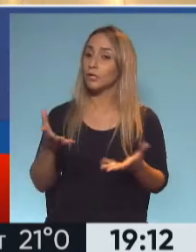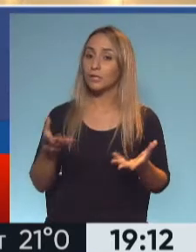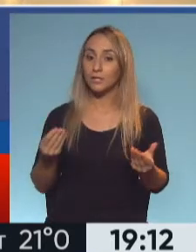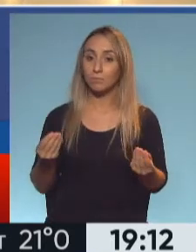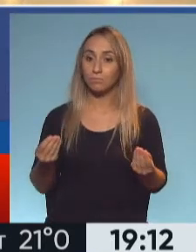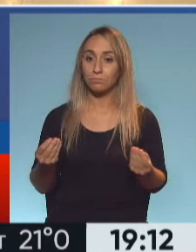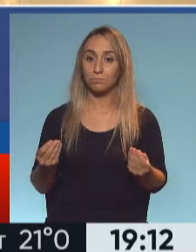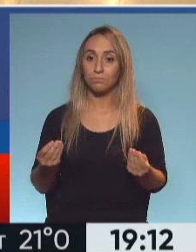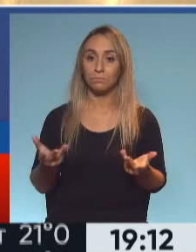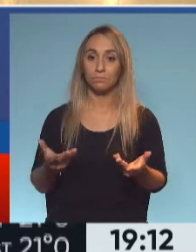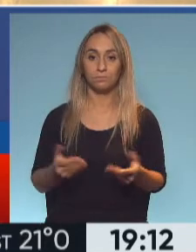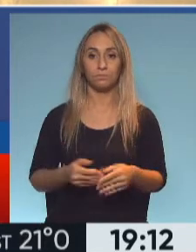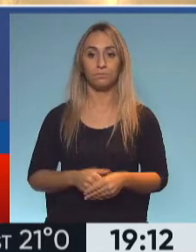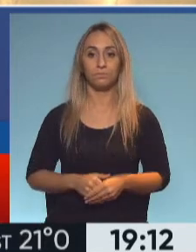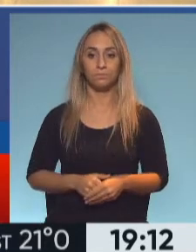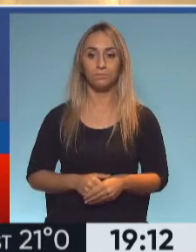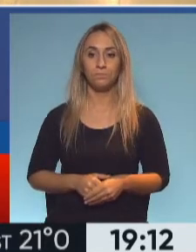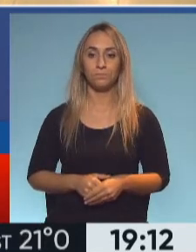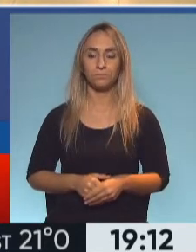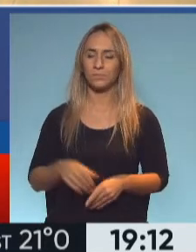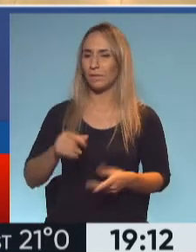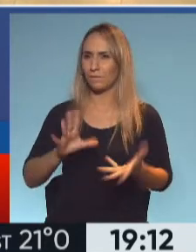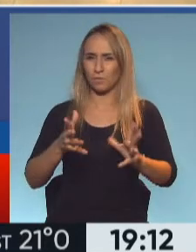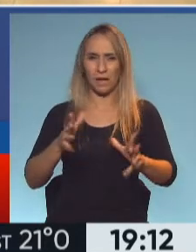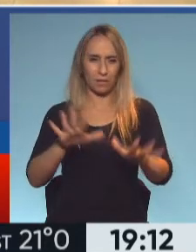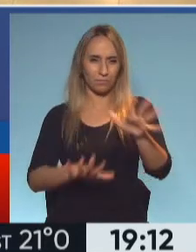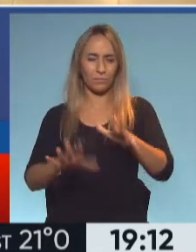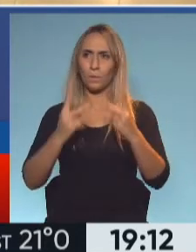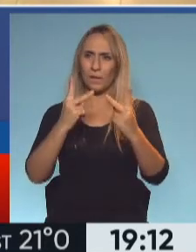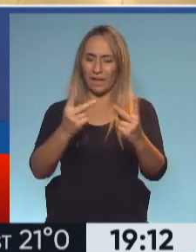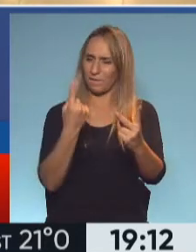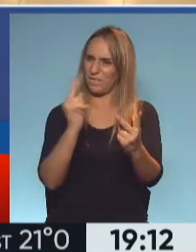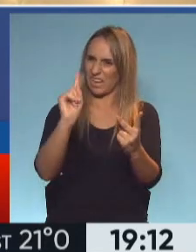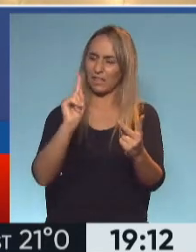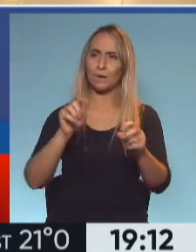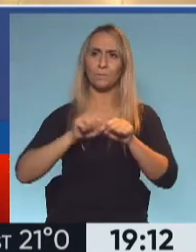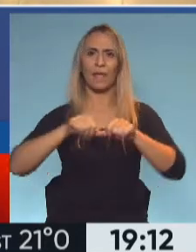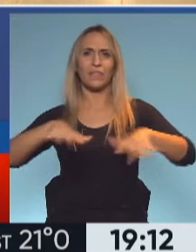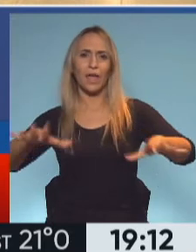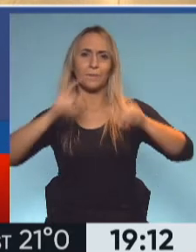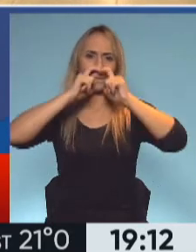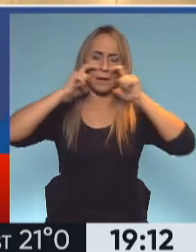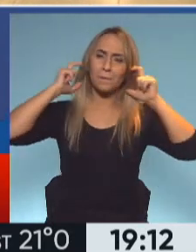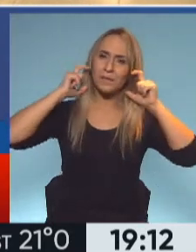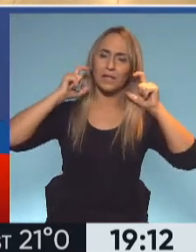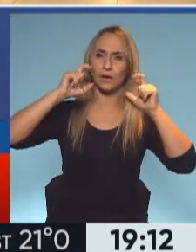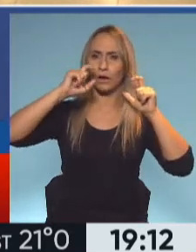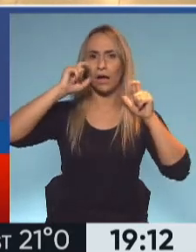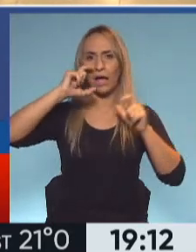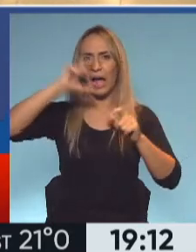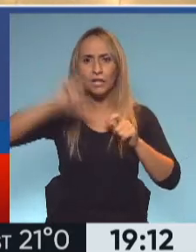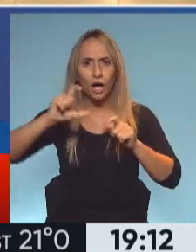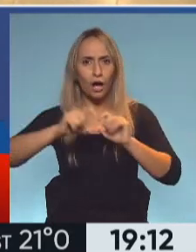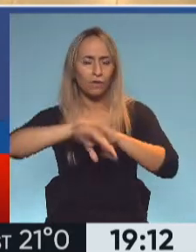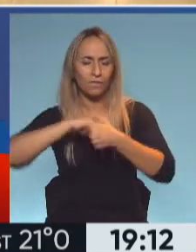a ver. Un viaje distinto, ¿no? Pandemia, barbijo, alcohol en gel. Por supuesto, todo.